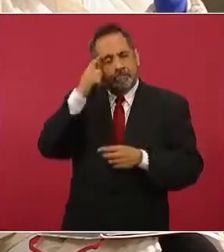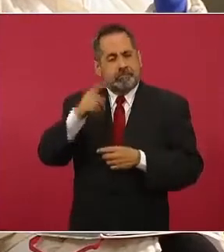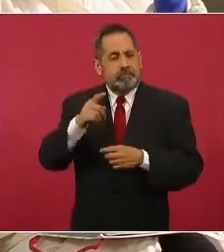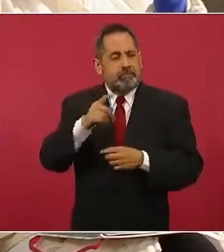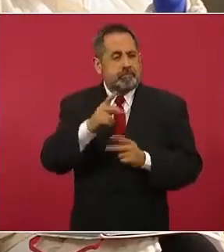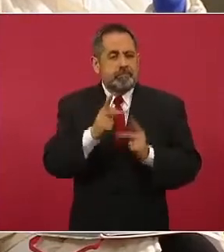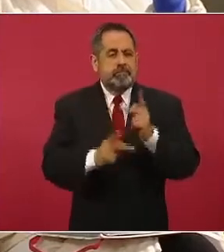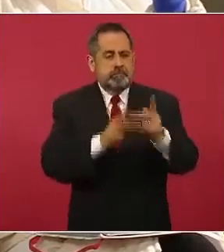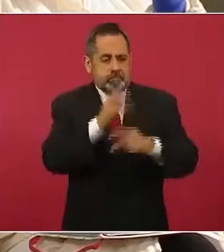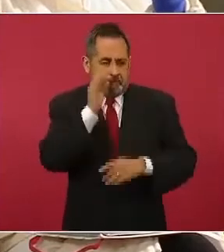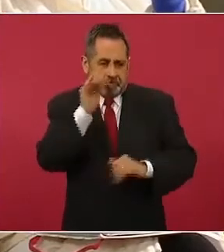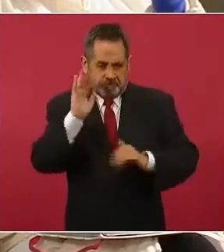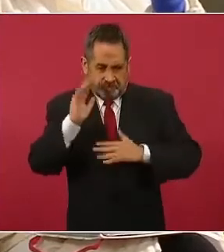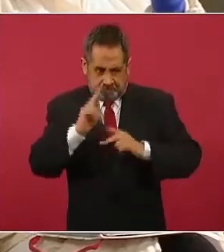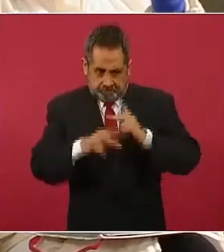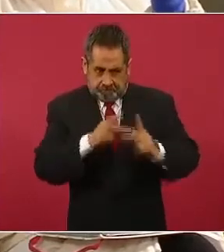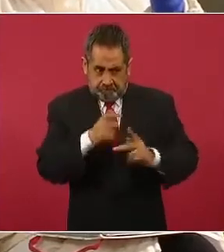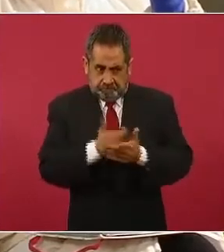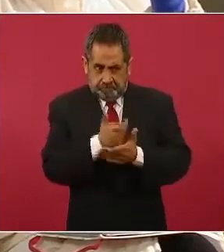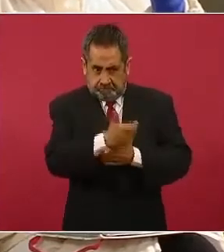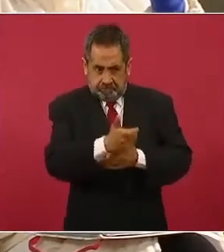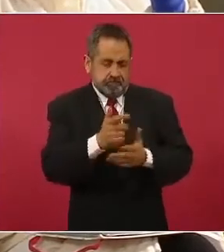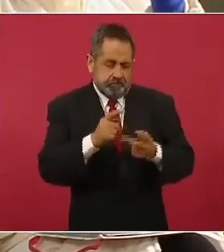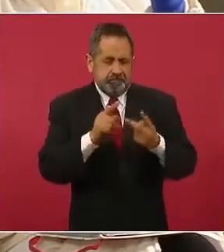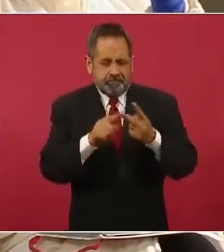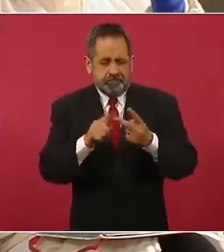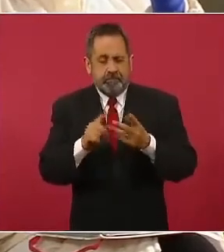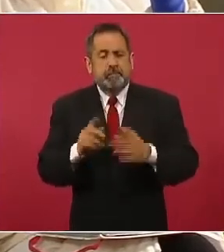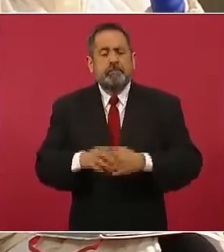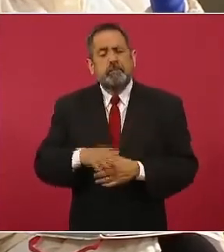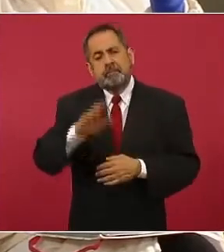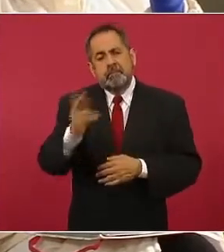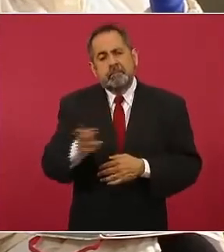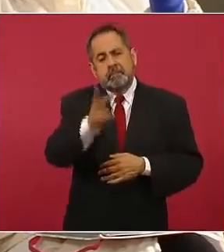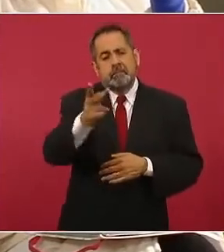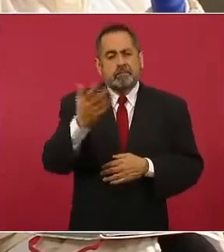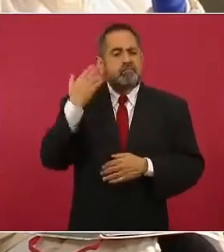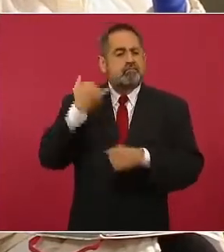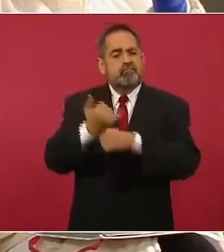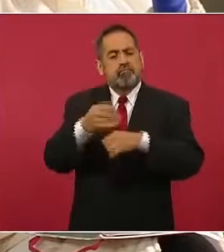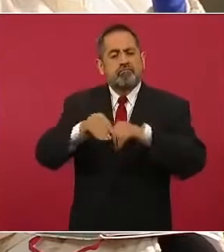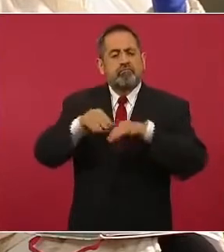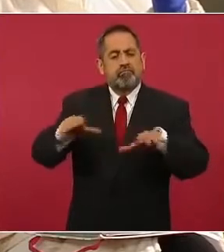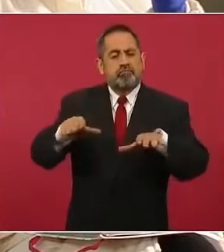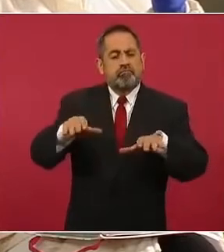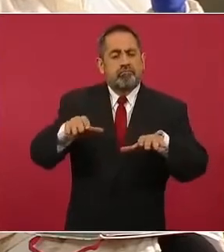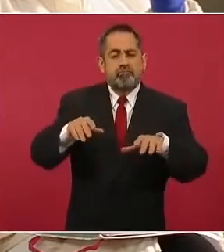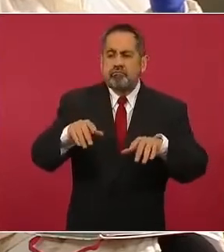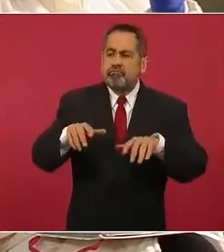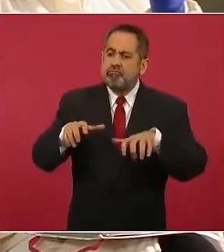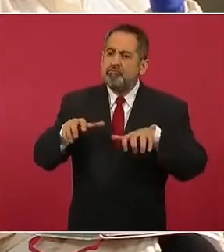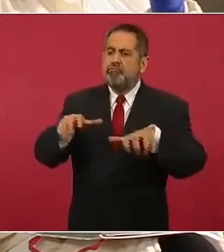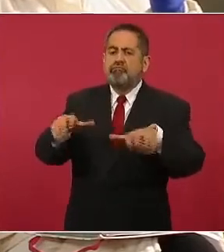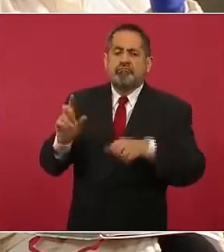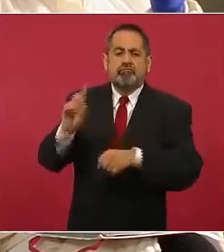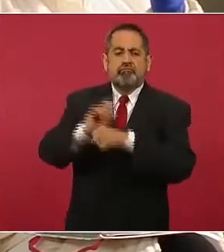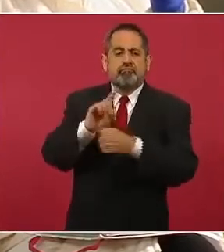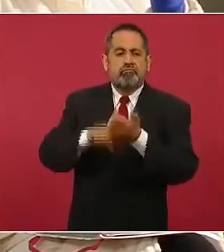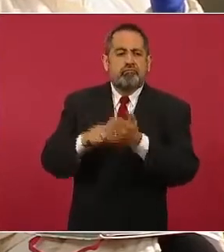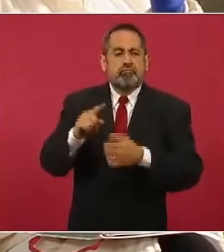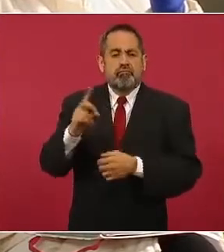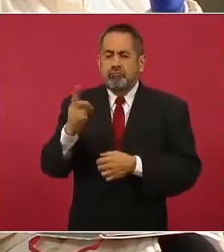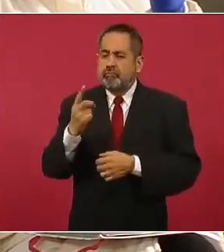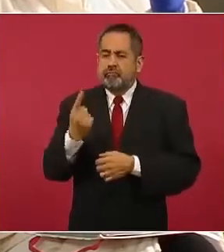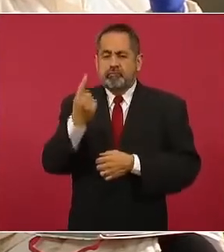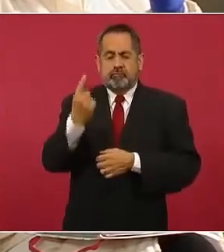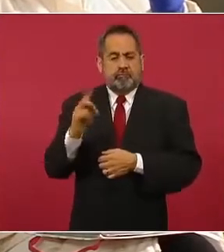palabra. A mí me gustaría preguntarle, presidente, durante el informe que nos presentó, que le dio al pueblo de México el primero de diciembre